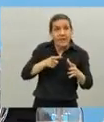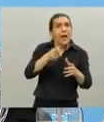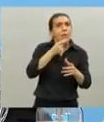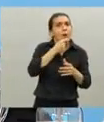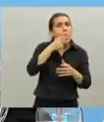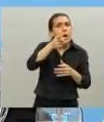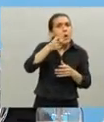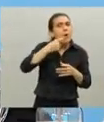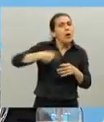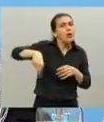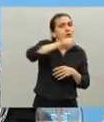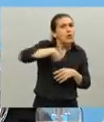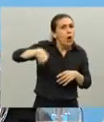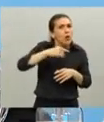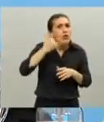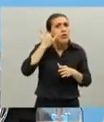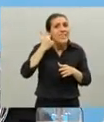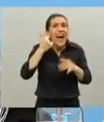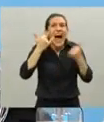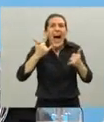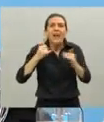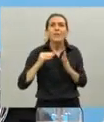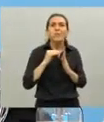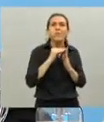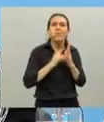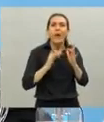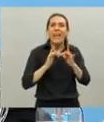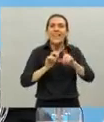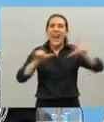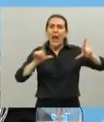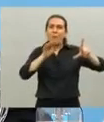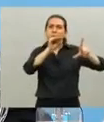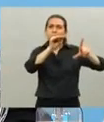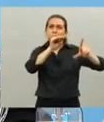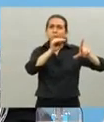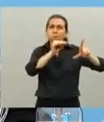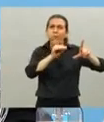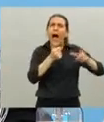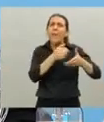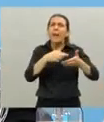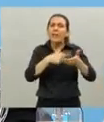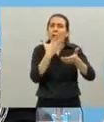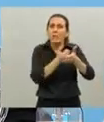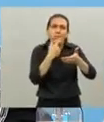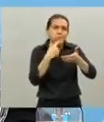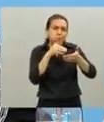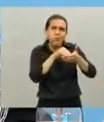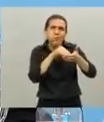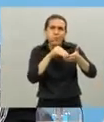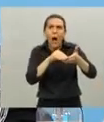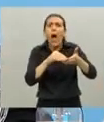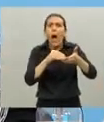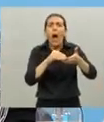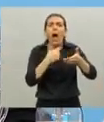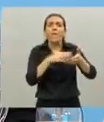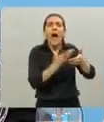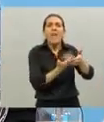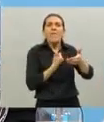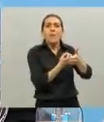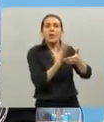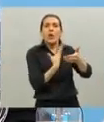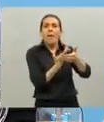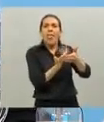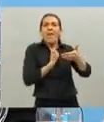todos van a todos los que ya están inscriptos en en en la aplicación van a recibir una información de la aplicación